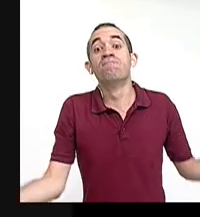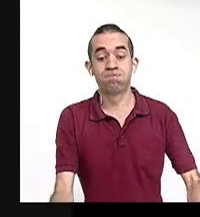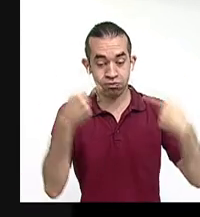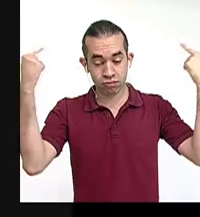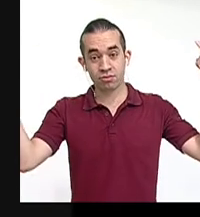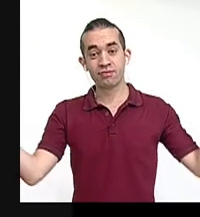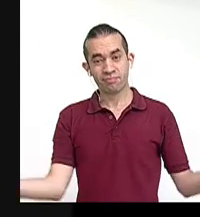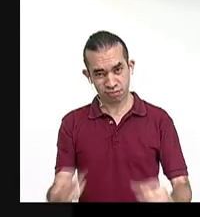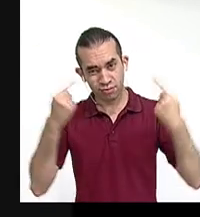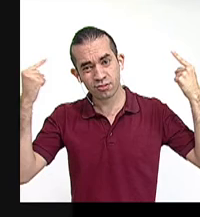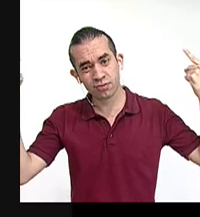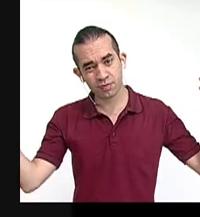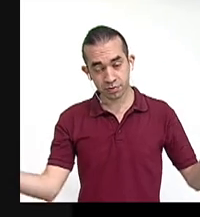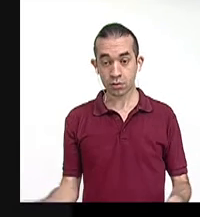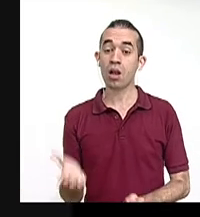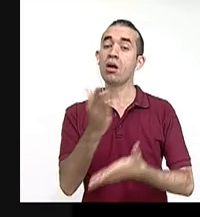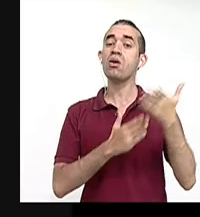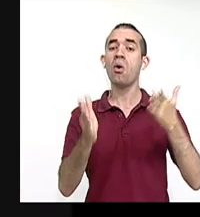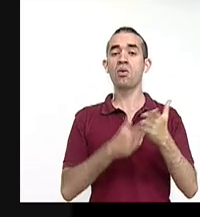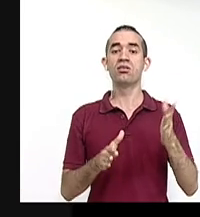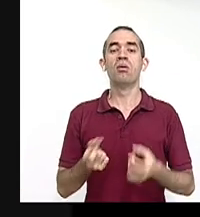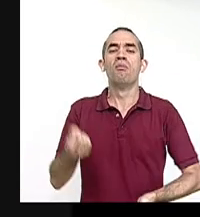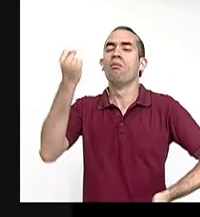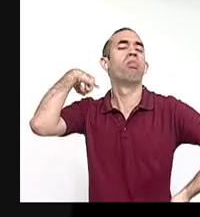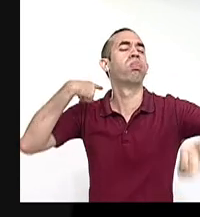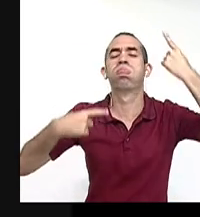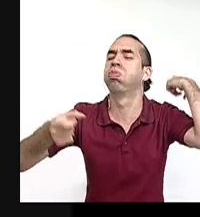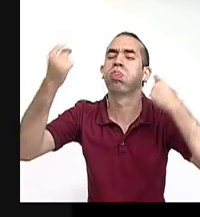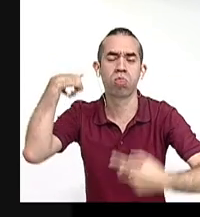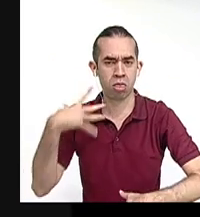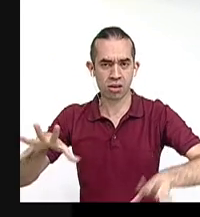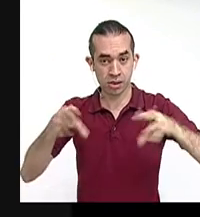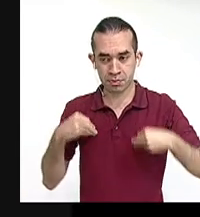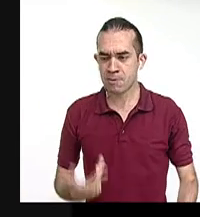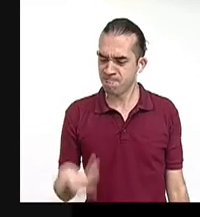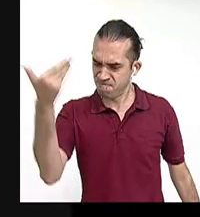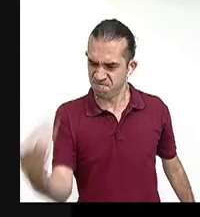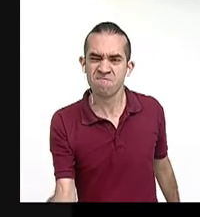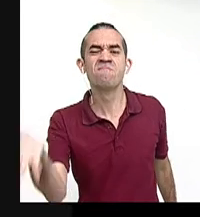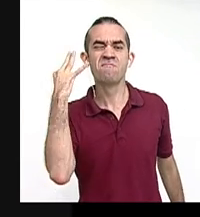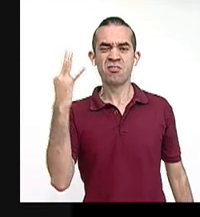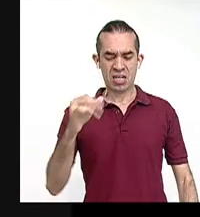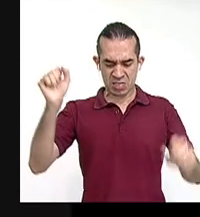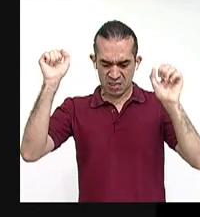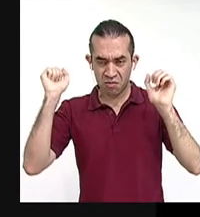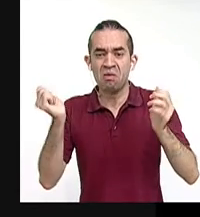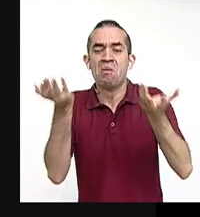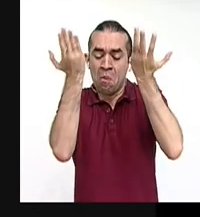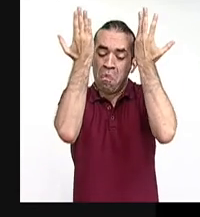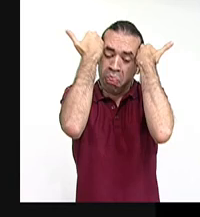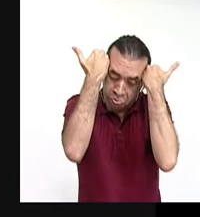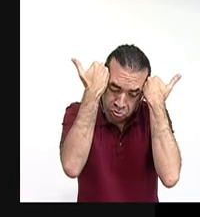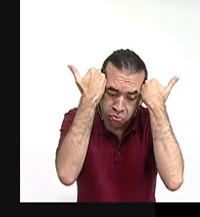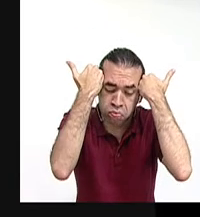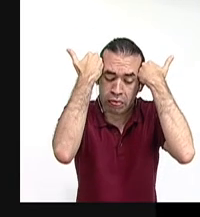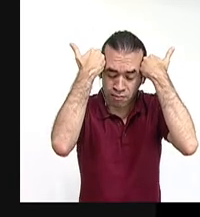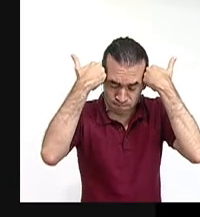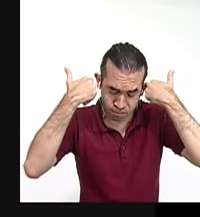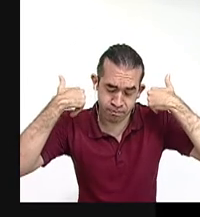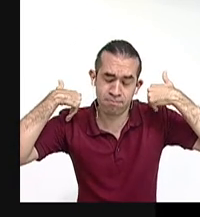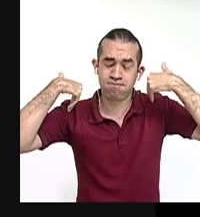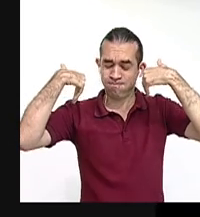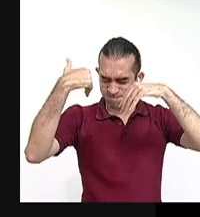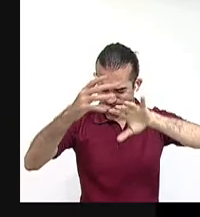Hay quienes no entienden, no aceptan, que la hembra se sepa cierva. Y desborde la